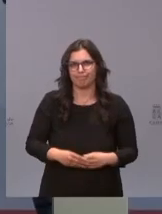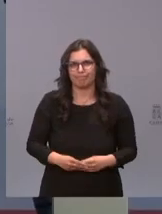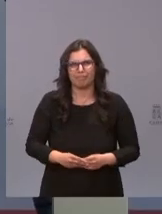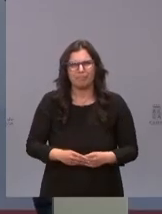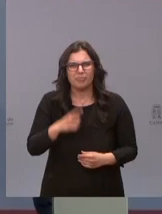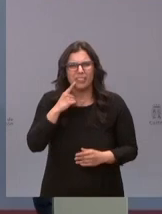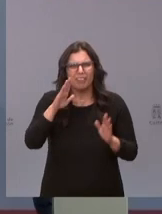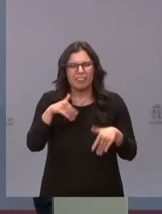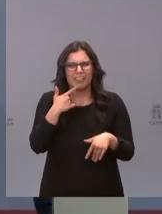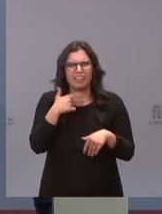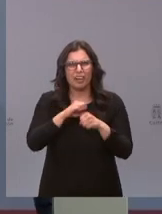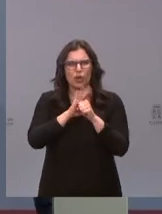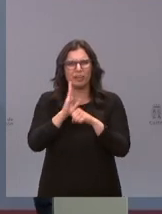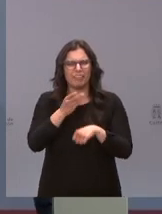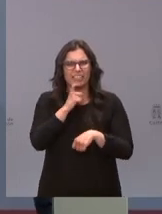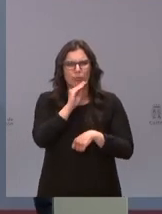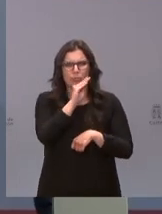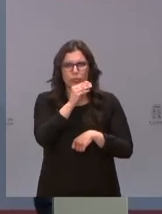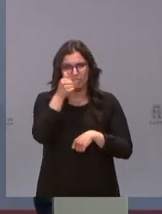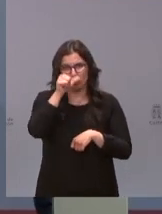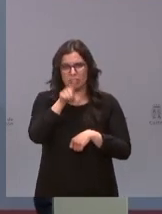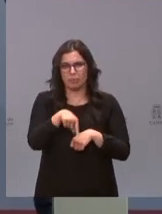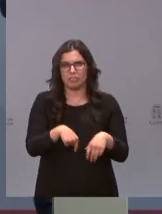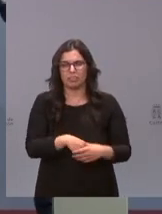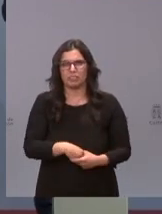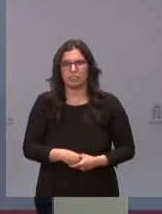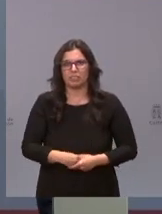que el agujero que va a dejar el COVID en el diagnóstico